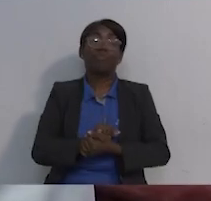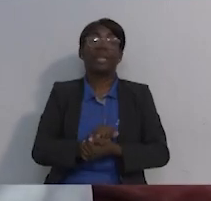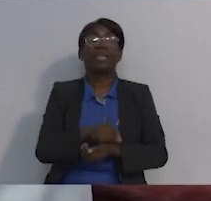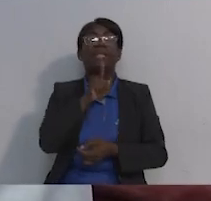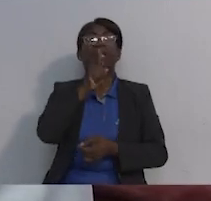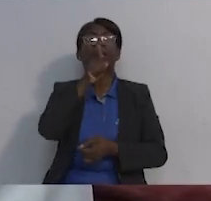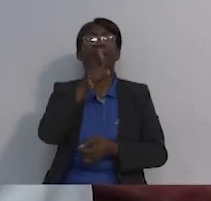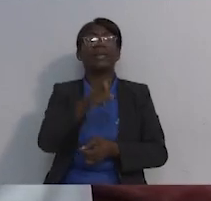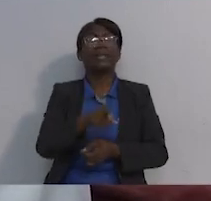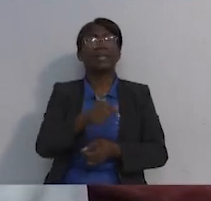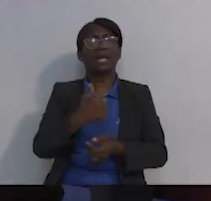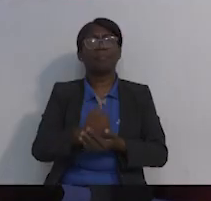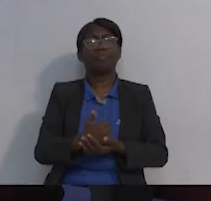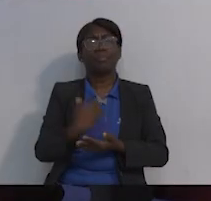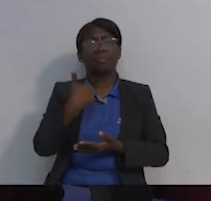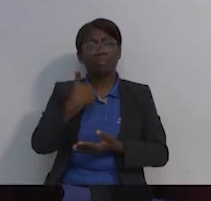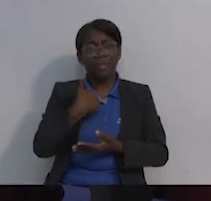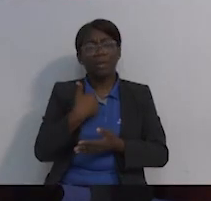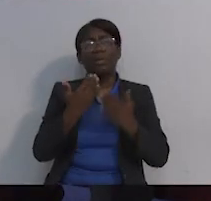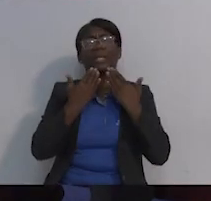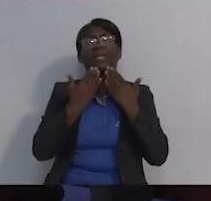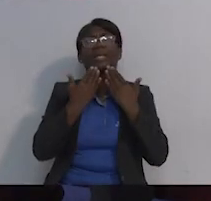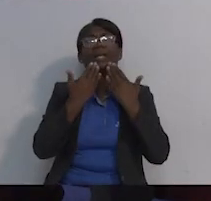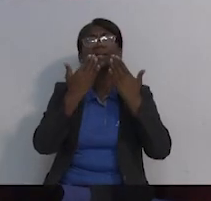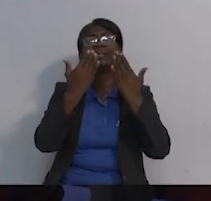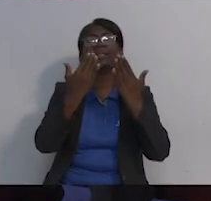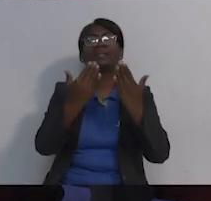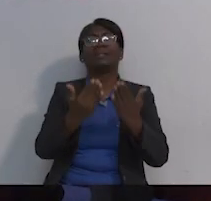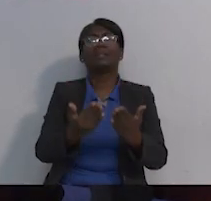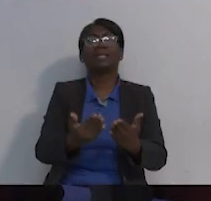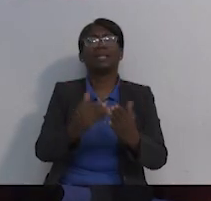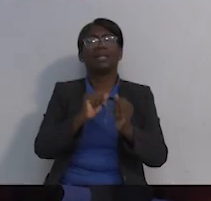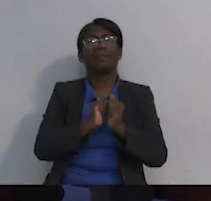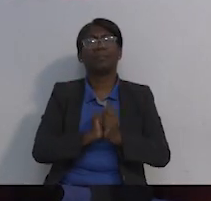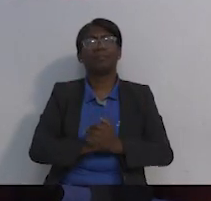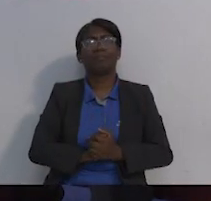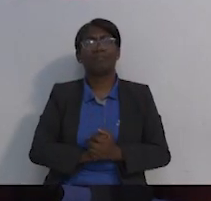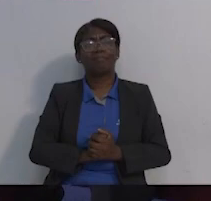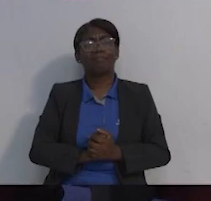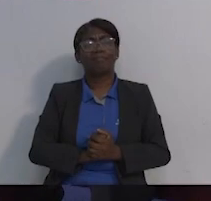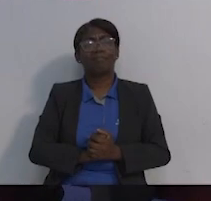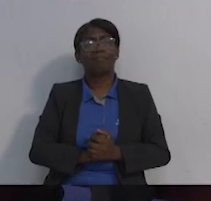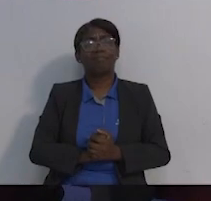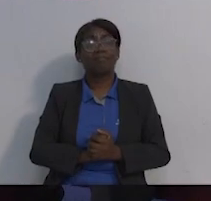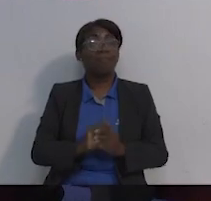pues, de verdad, y tengo que estar agradecida.